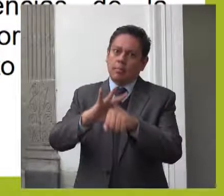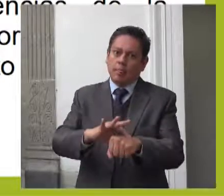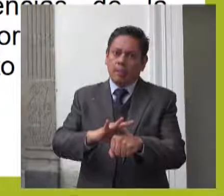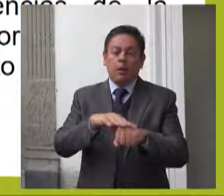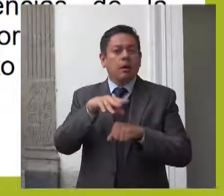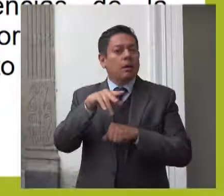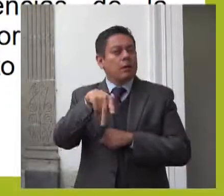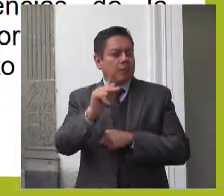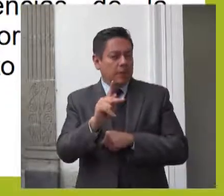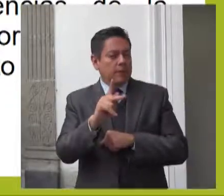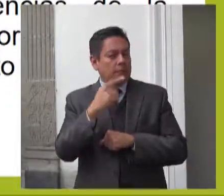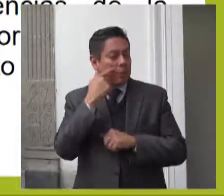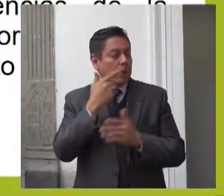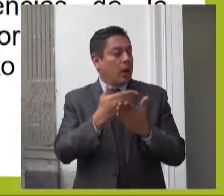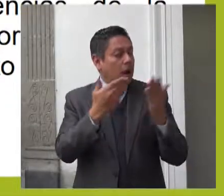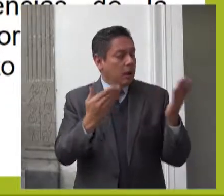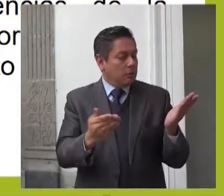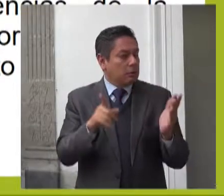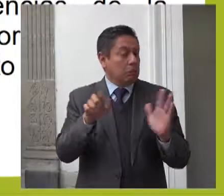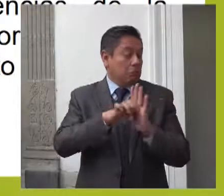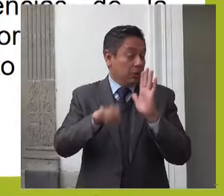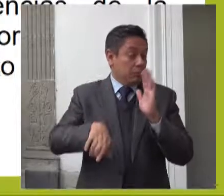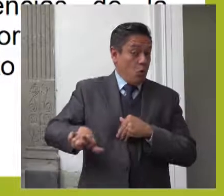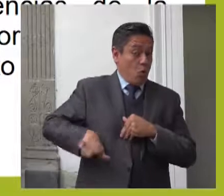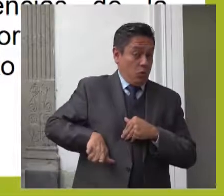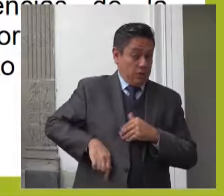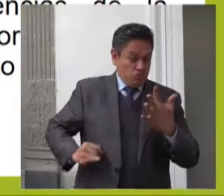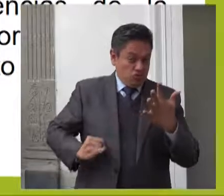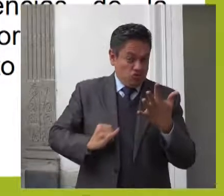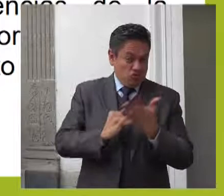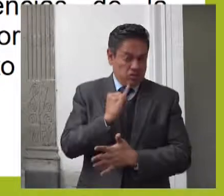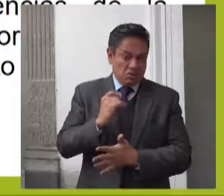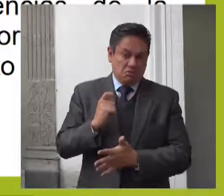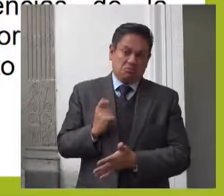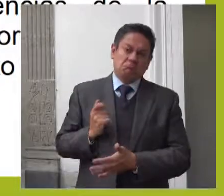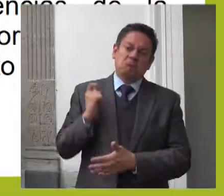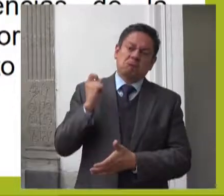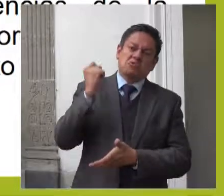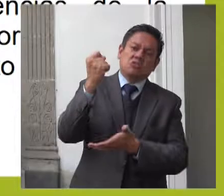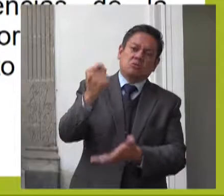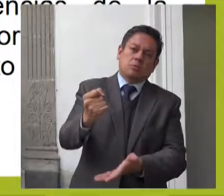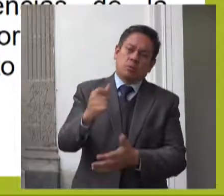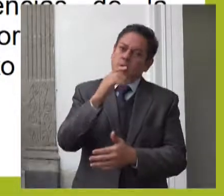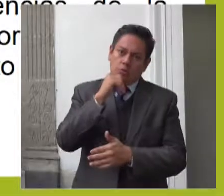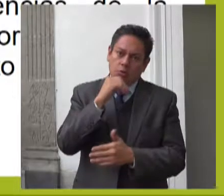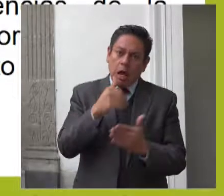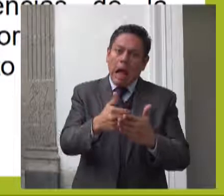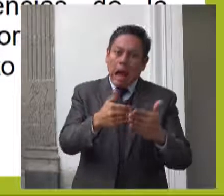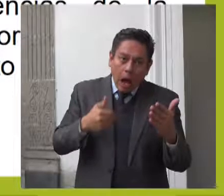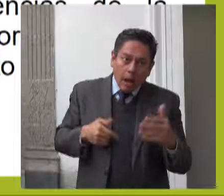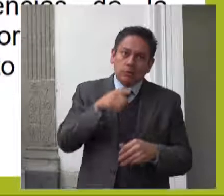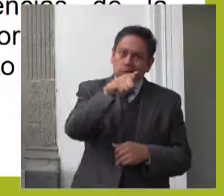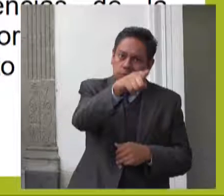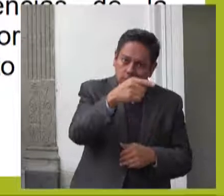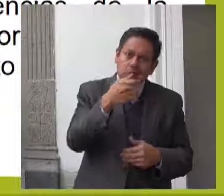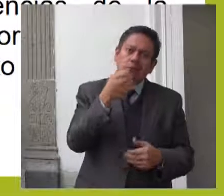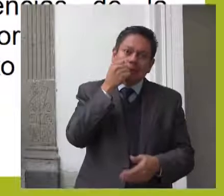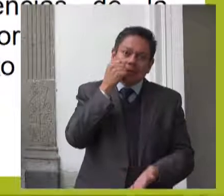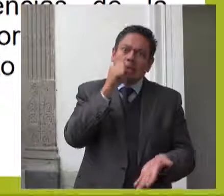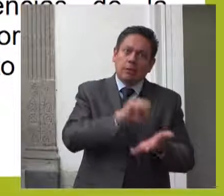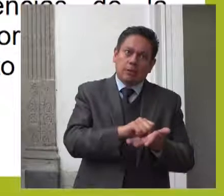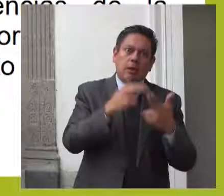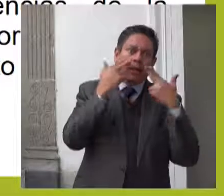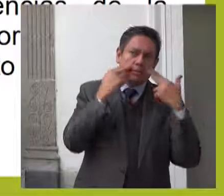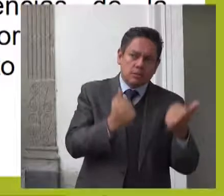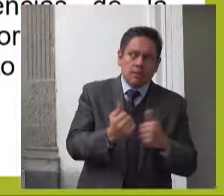emisión de la autorización presupuestaria que los anteproyectos de reglas de operación que presenten las